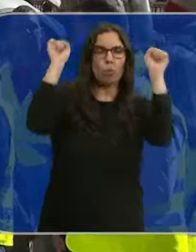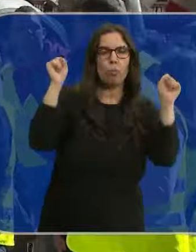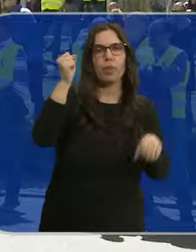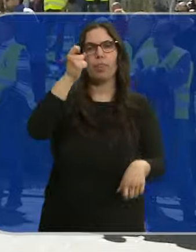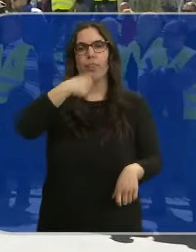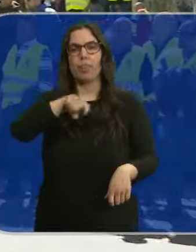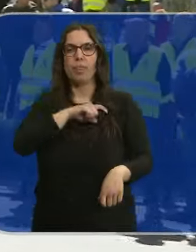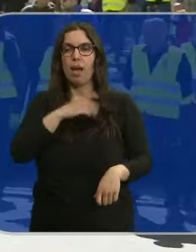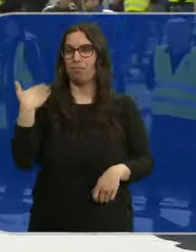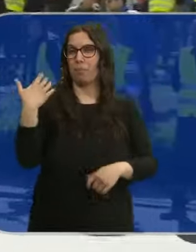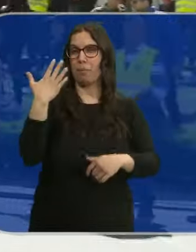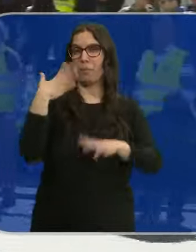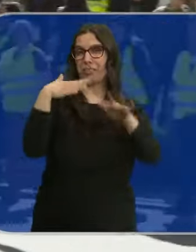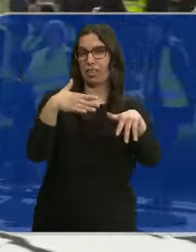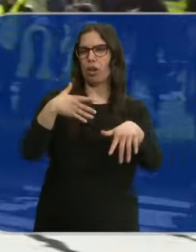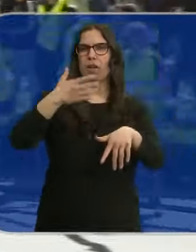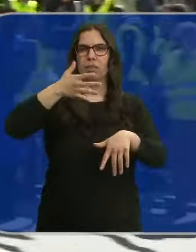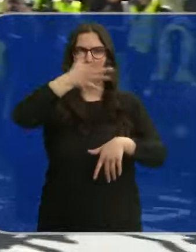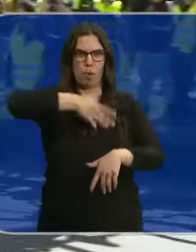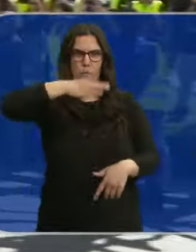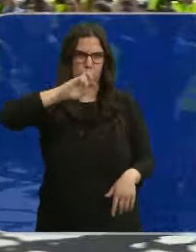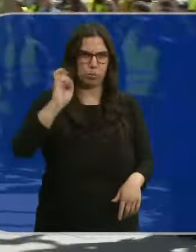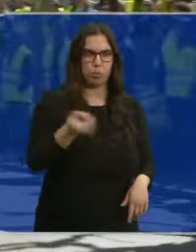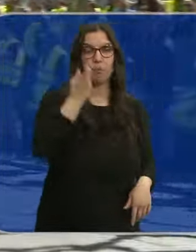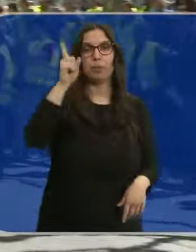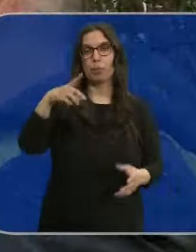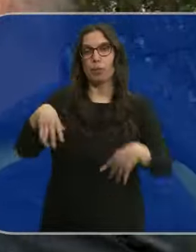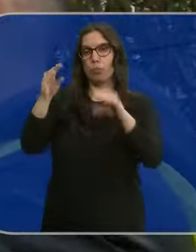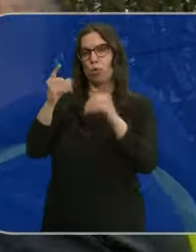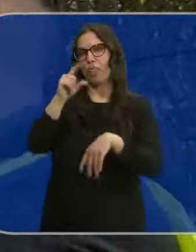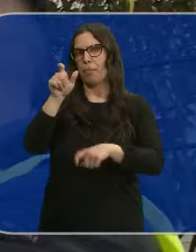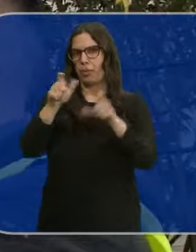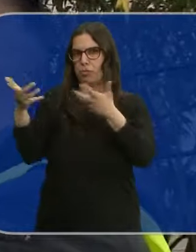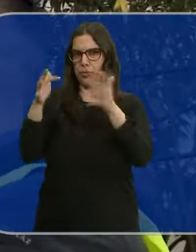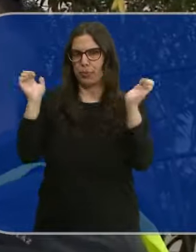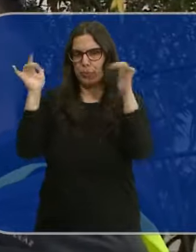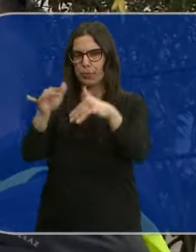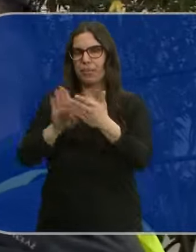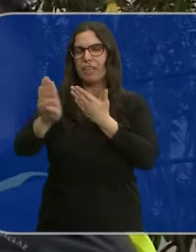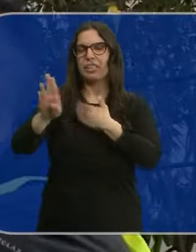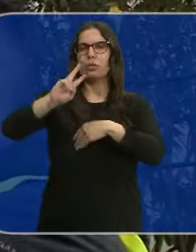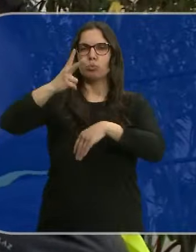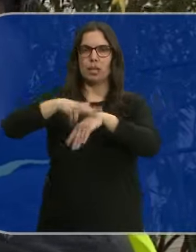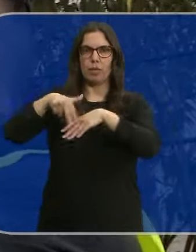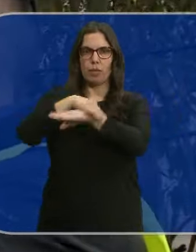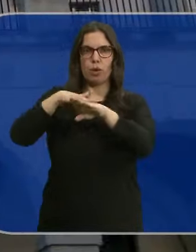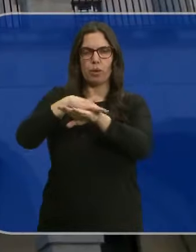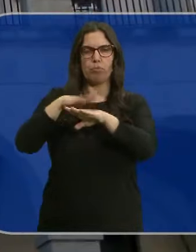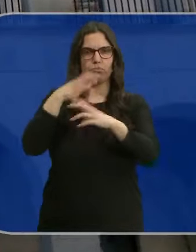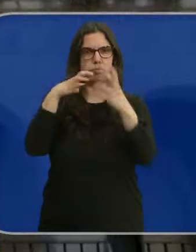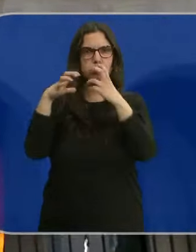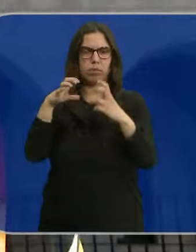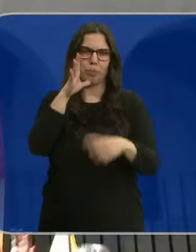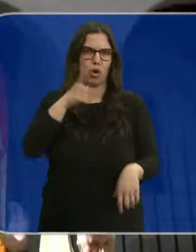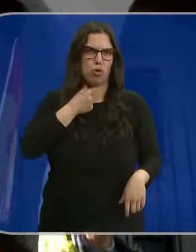por las manifestaciones de los últimos meses. En Burgos también se han concentrado en torno a 100 personas frente a la subdelegación del gobierno para manifestar